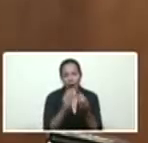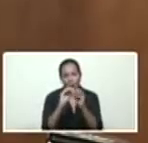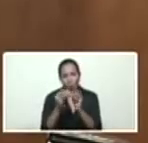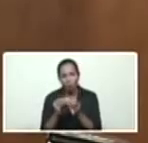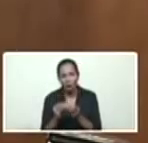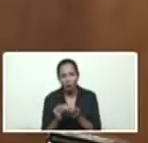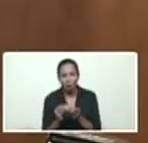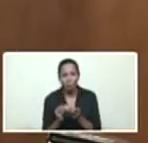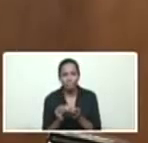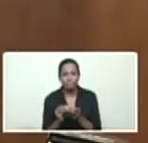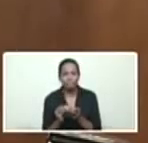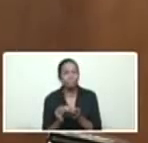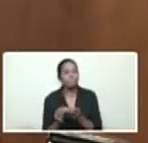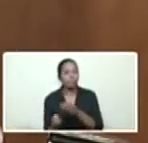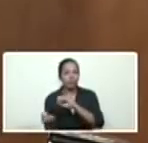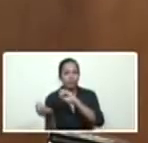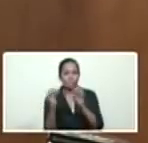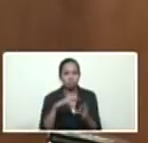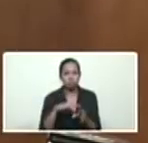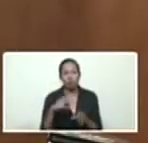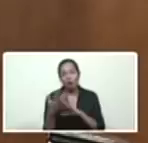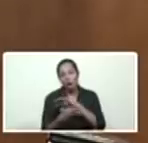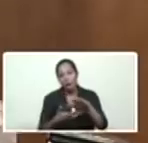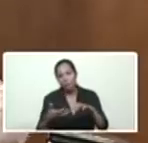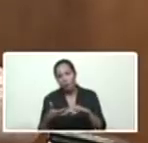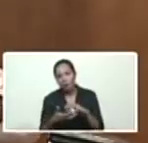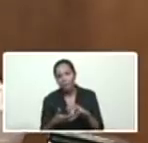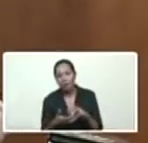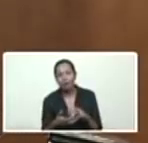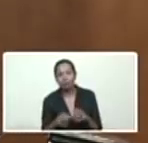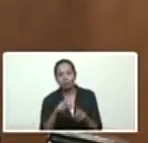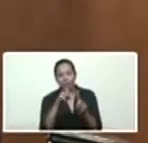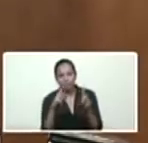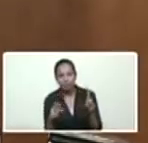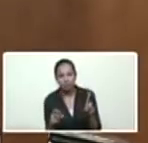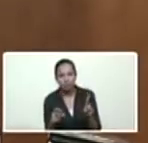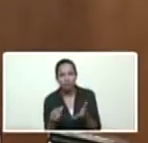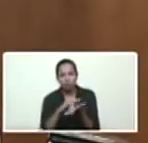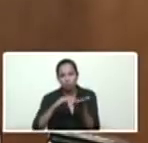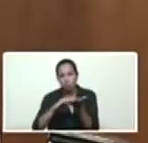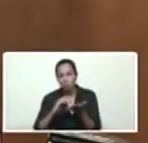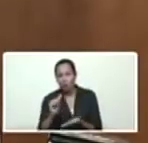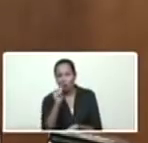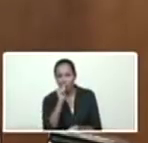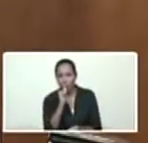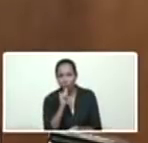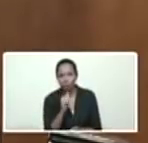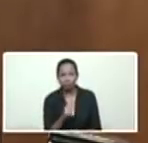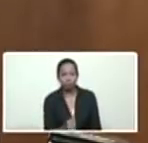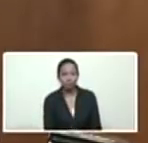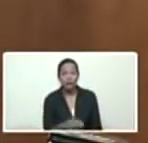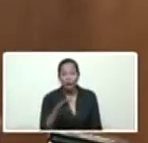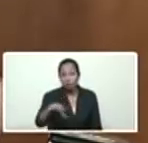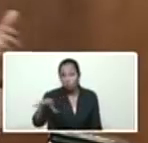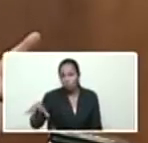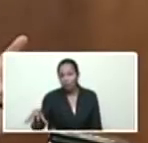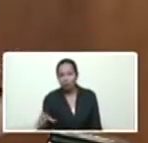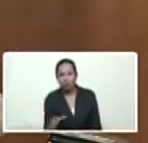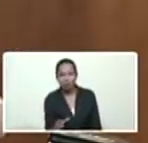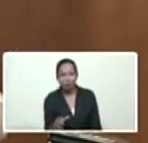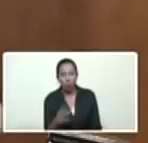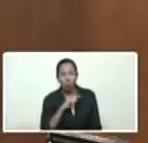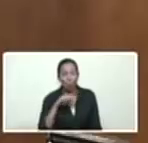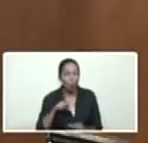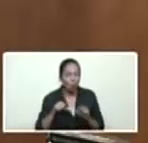derrotar la guerra eléctrica y para darle servicio de agua, por eso tenemos, miren, cuando se recuperen las ciudades, hay que